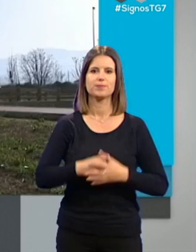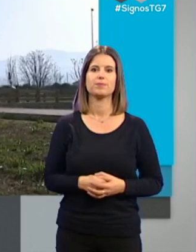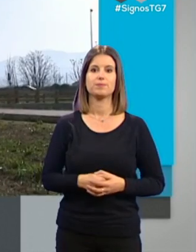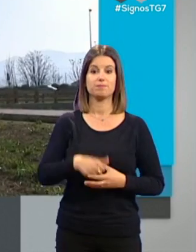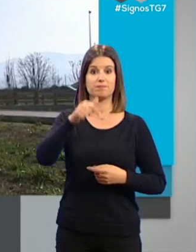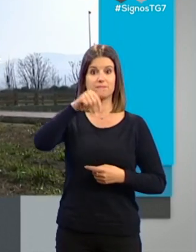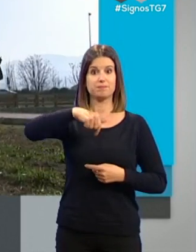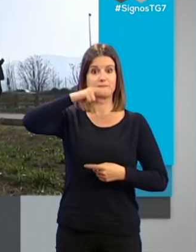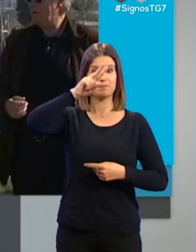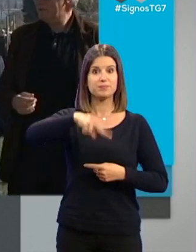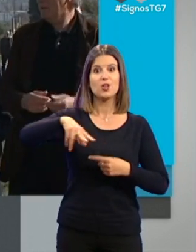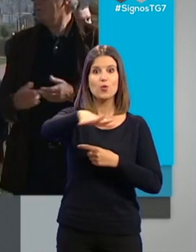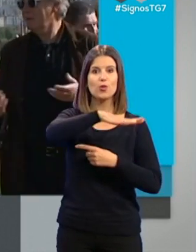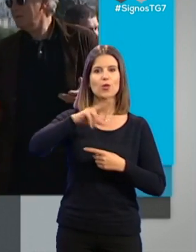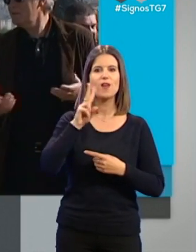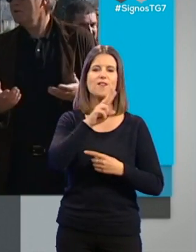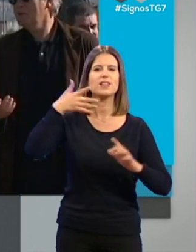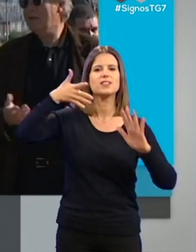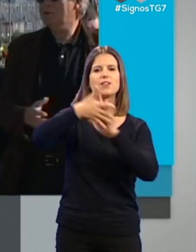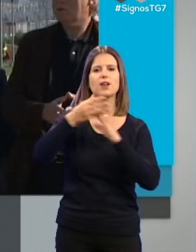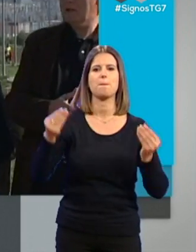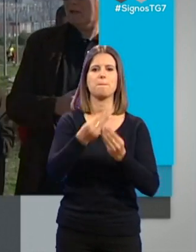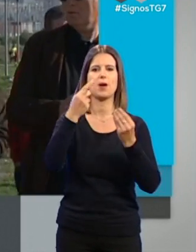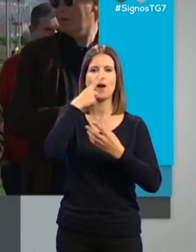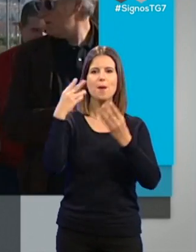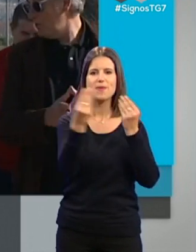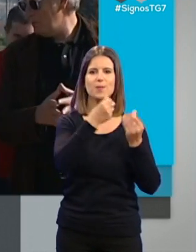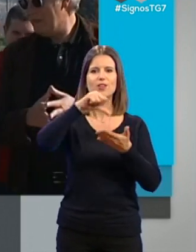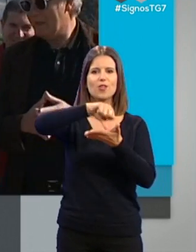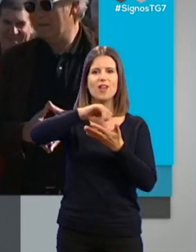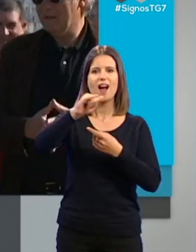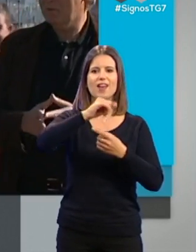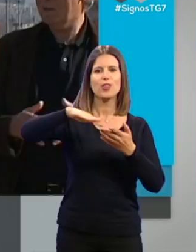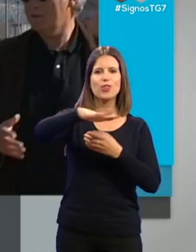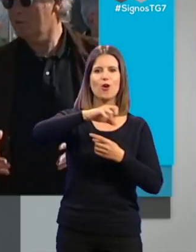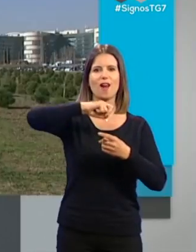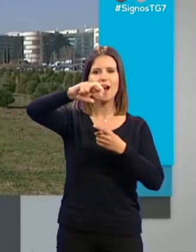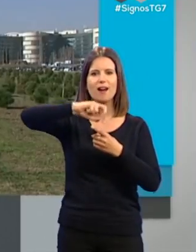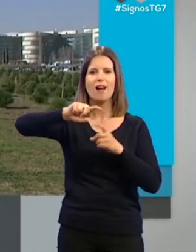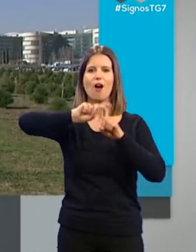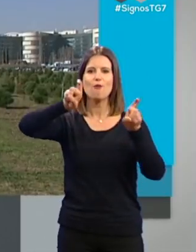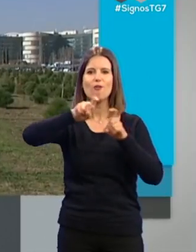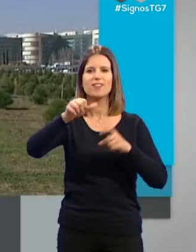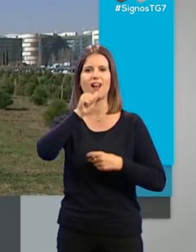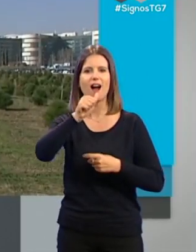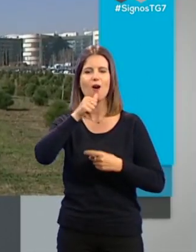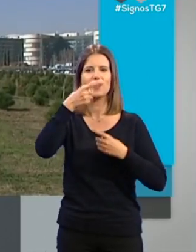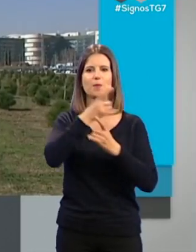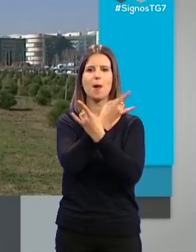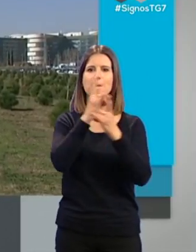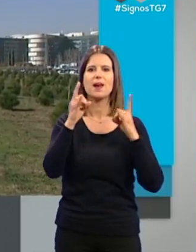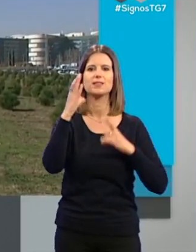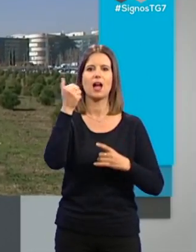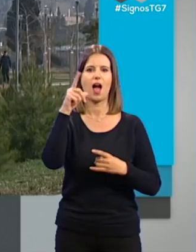Este Gran Pulmón supone una mejora medioambiental para la ciudad y cuenta con una zona peatonal, fuentes para beber agua y plantas como